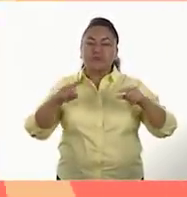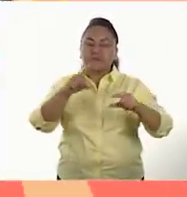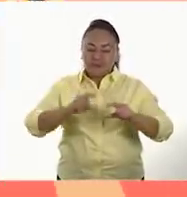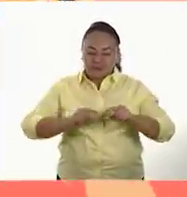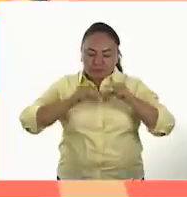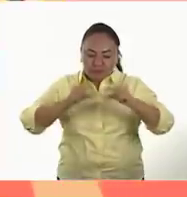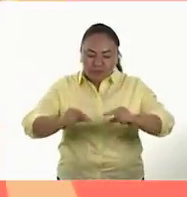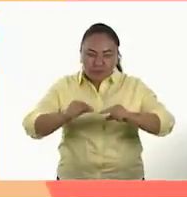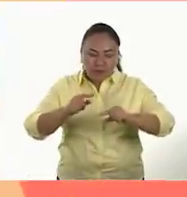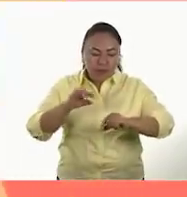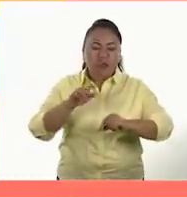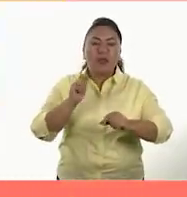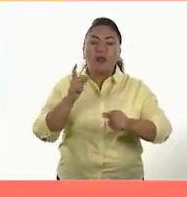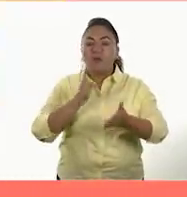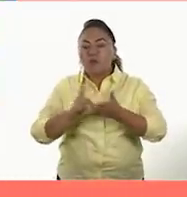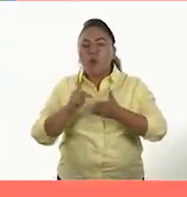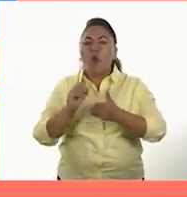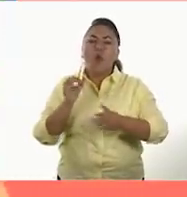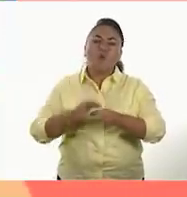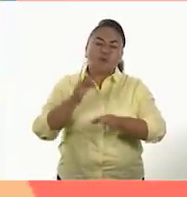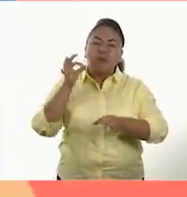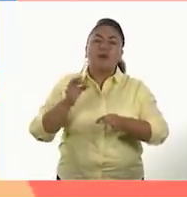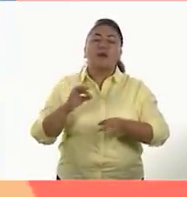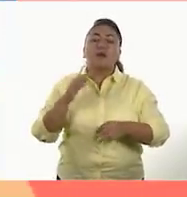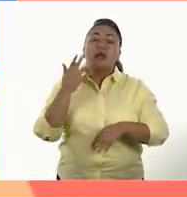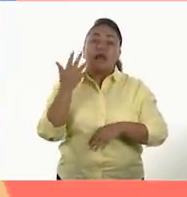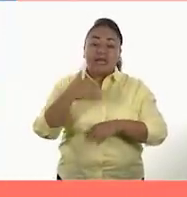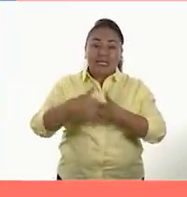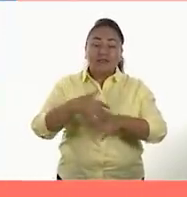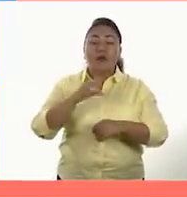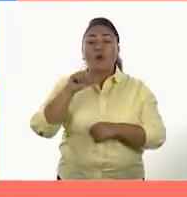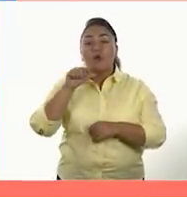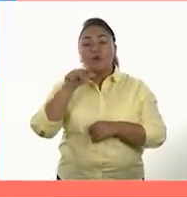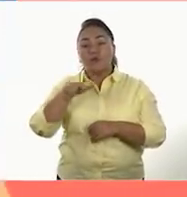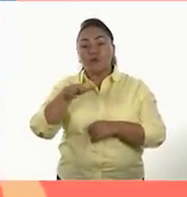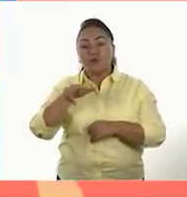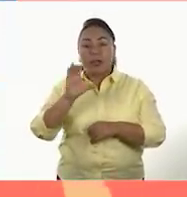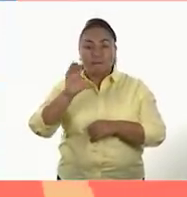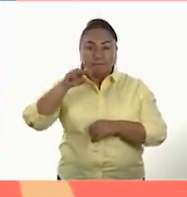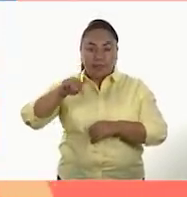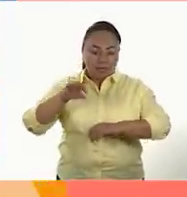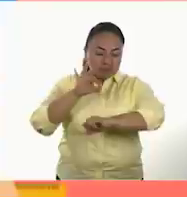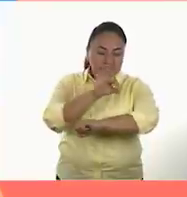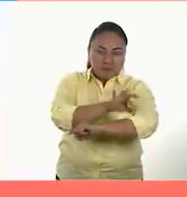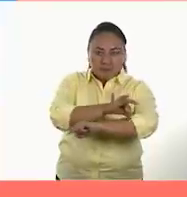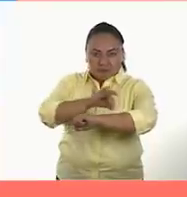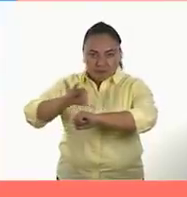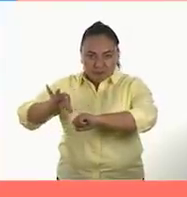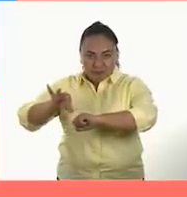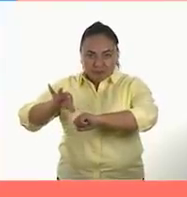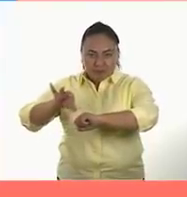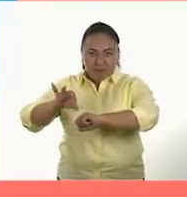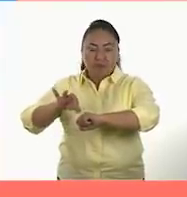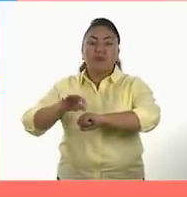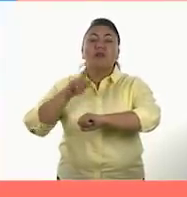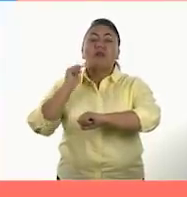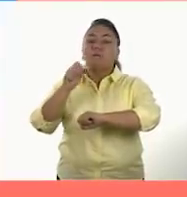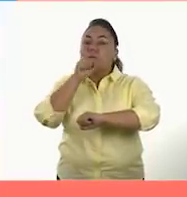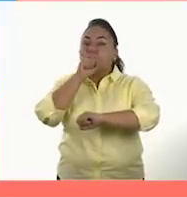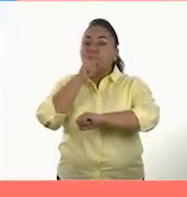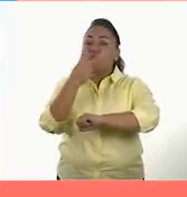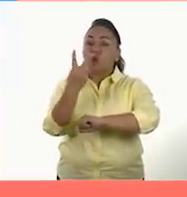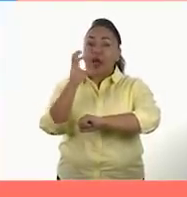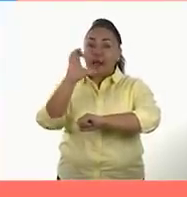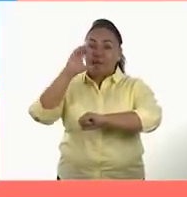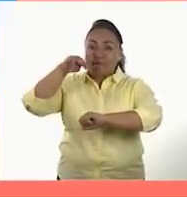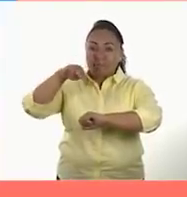marca con el plumón o la pluma de 15 a 18 centímetros de largo de un lado, dejando un margen de